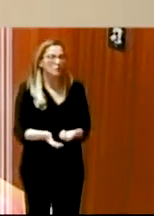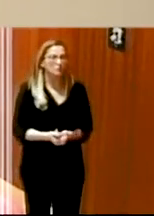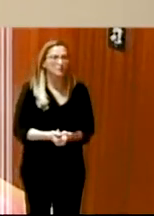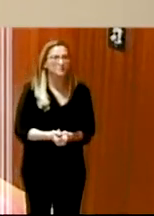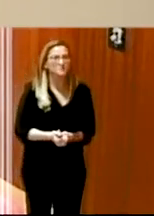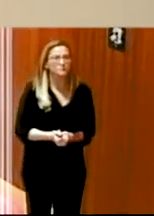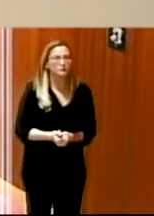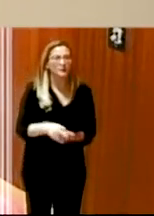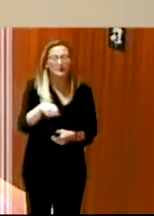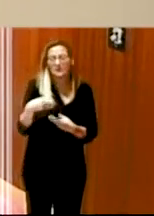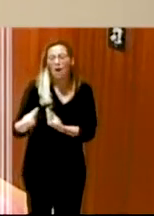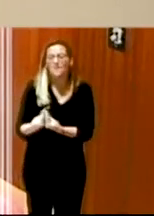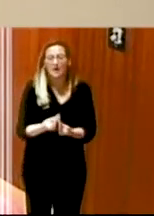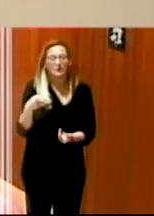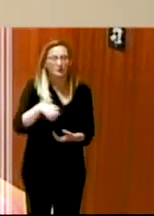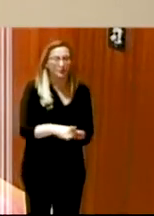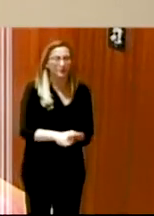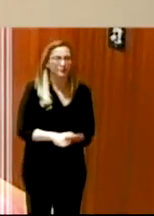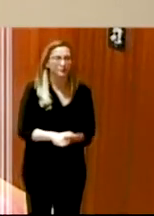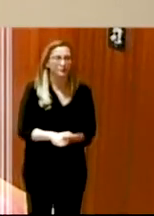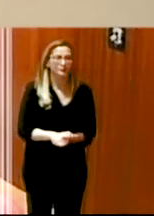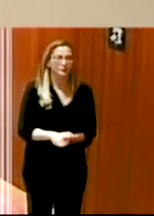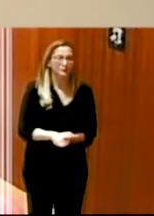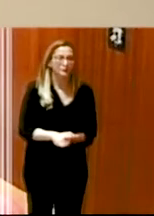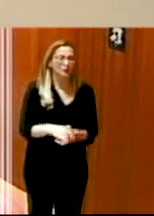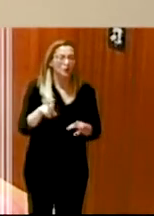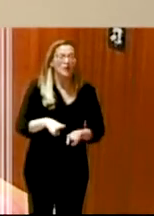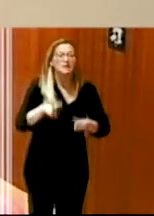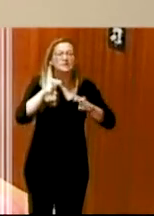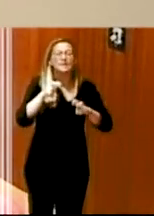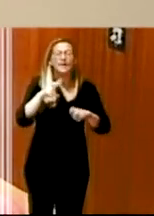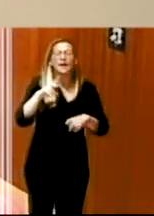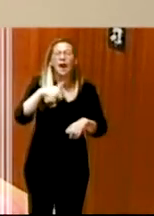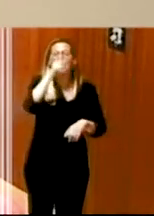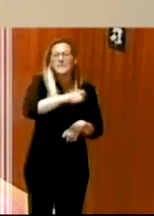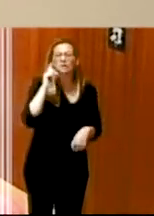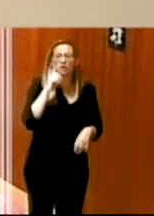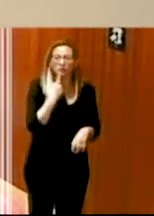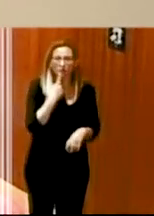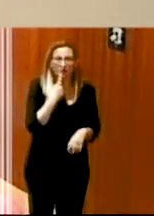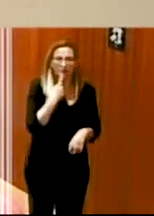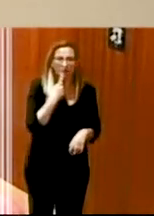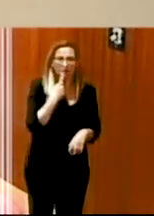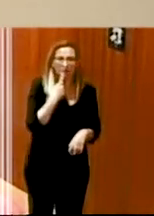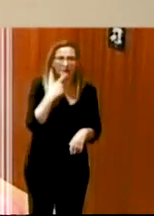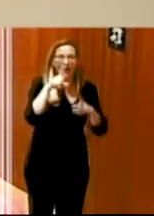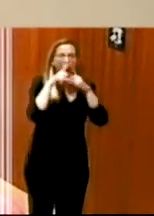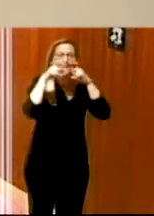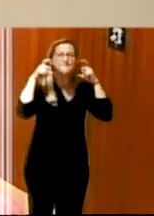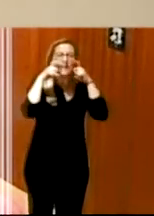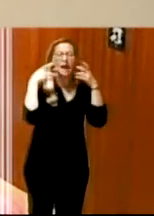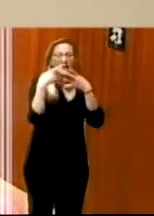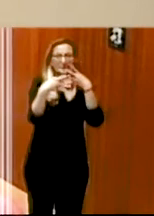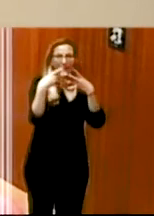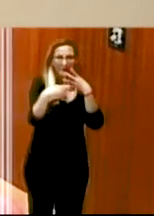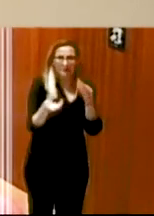acompañamiento con el tema de las personas sordas antes se me ha pasado decir el tema de las mascarillas transparentes